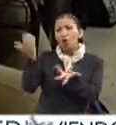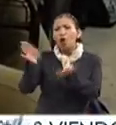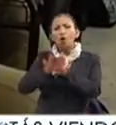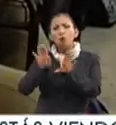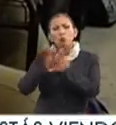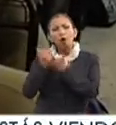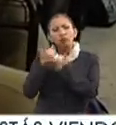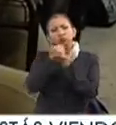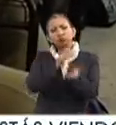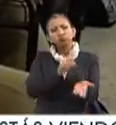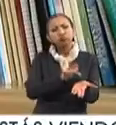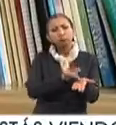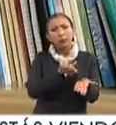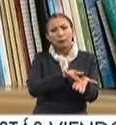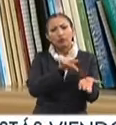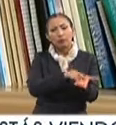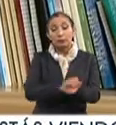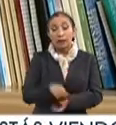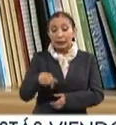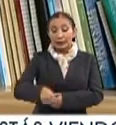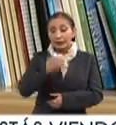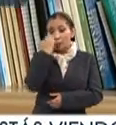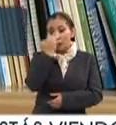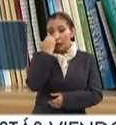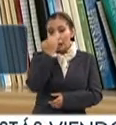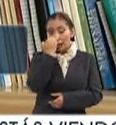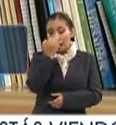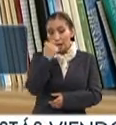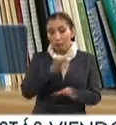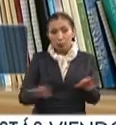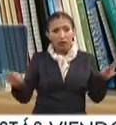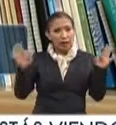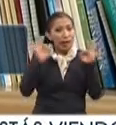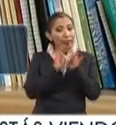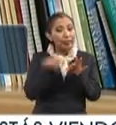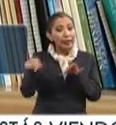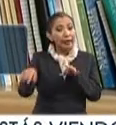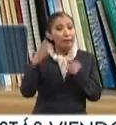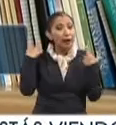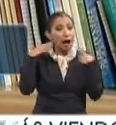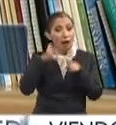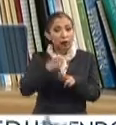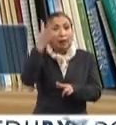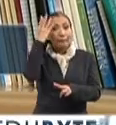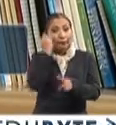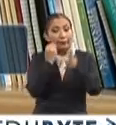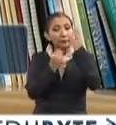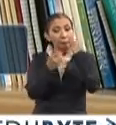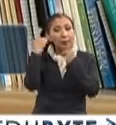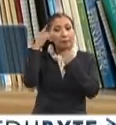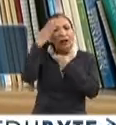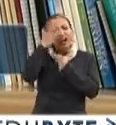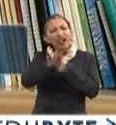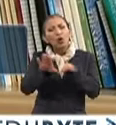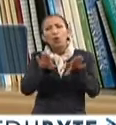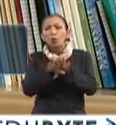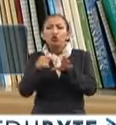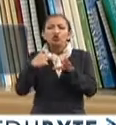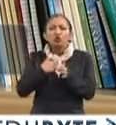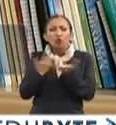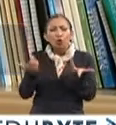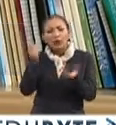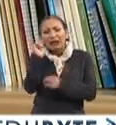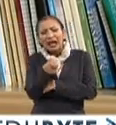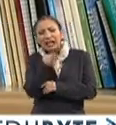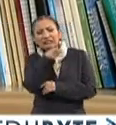estrategias de acompañamiento. En el colegio es importante que los maestros tengan capacitación para saber qué